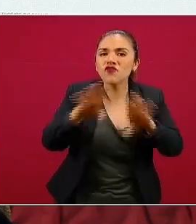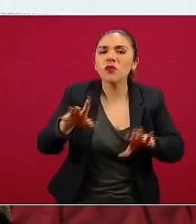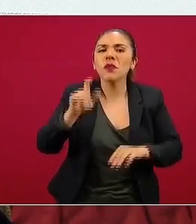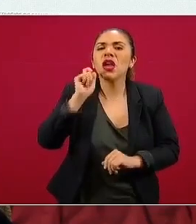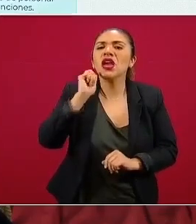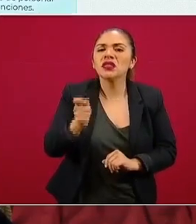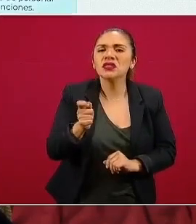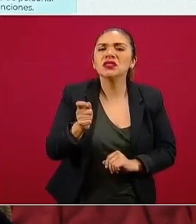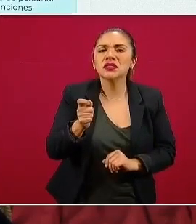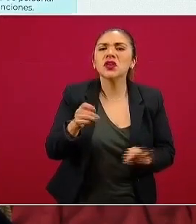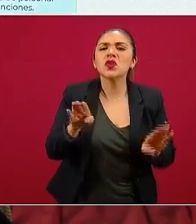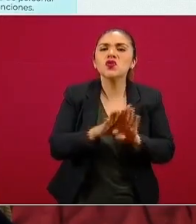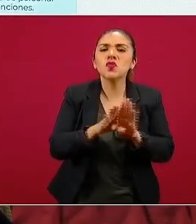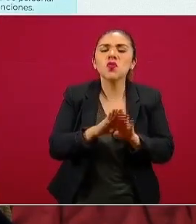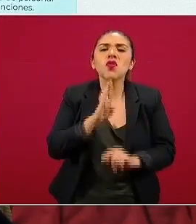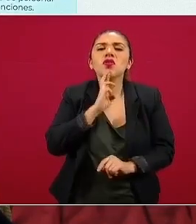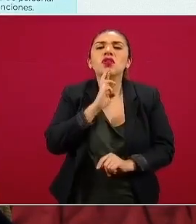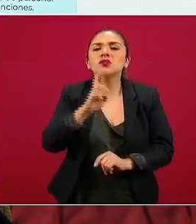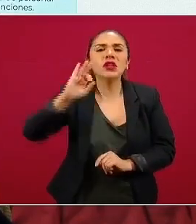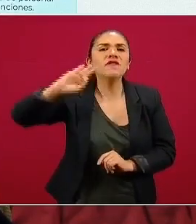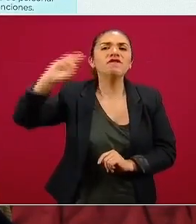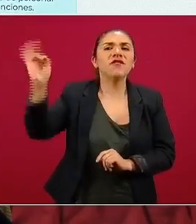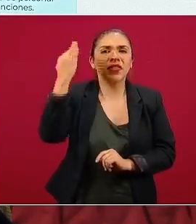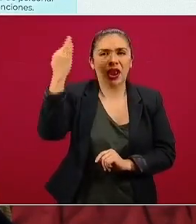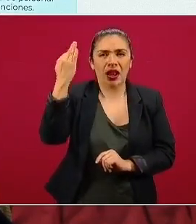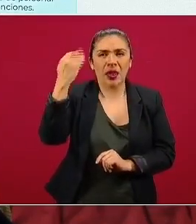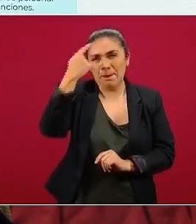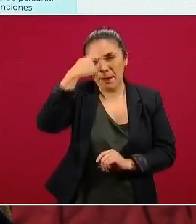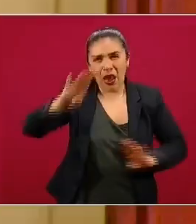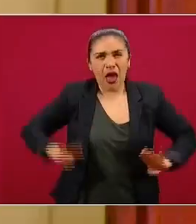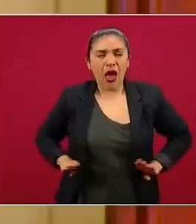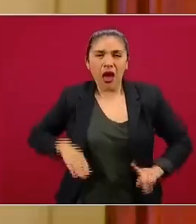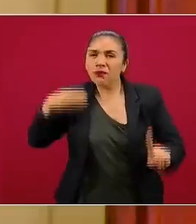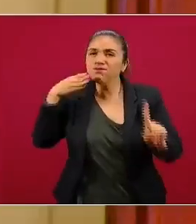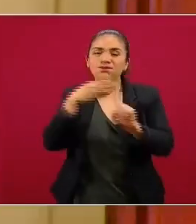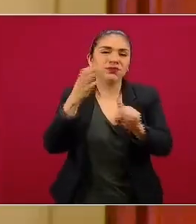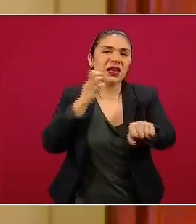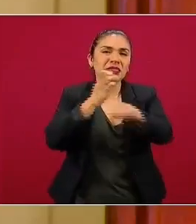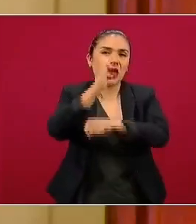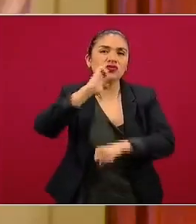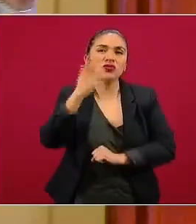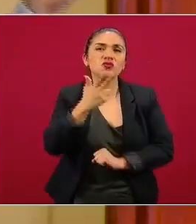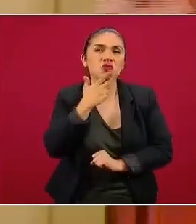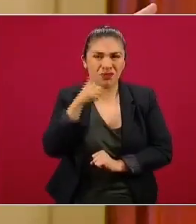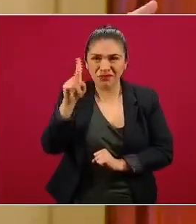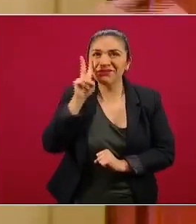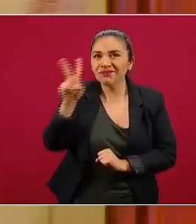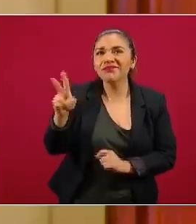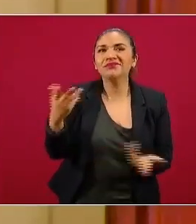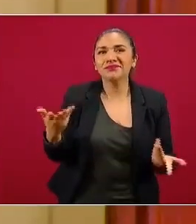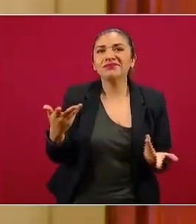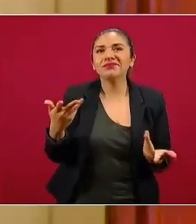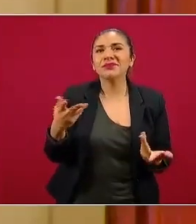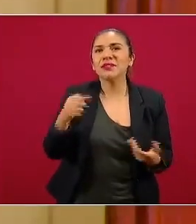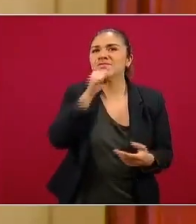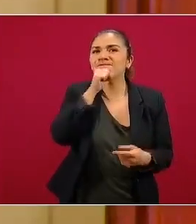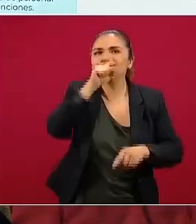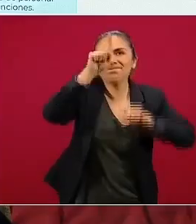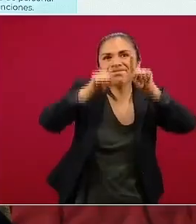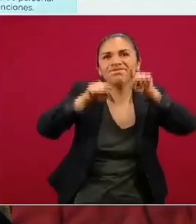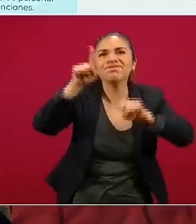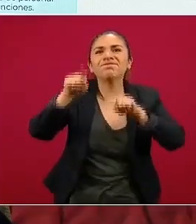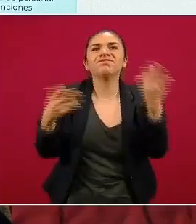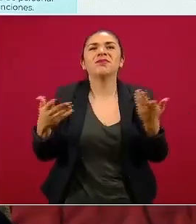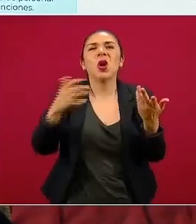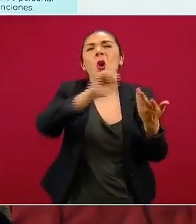del operativo de respuesta federal, en este caso enfocado al estado de Chihuahua, que como hemos visto en los indicadores y